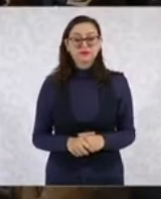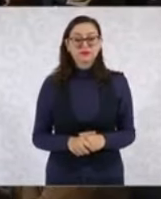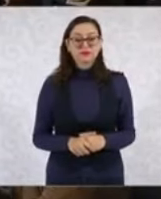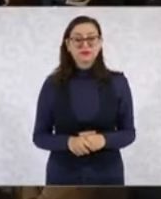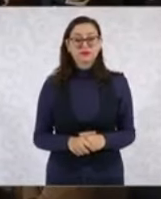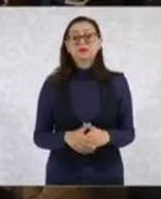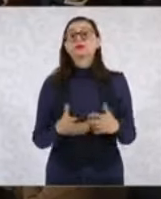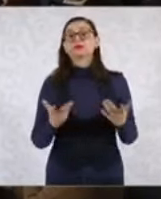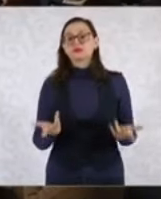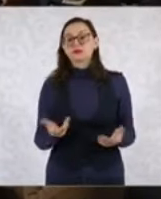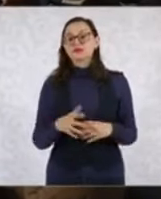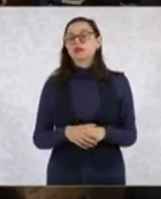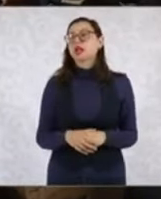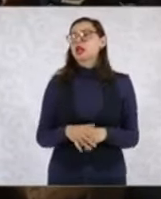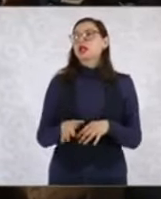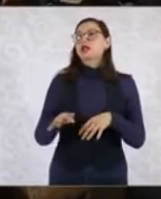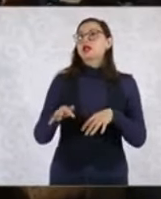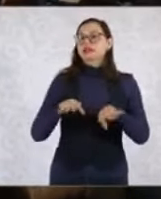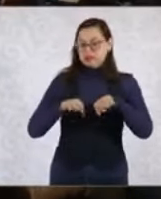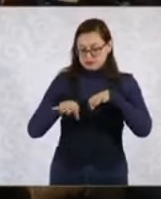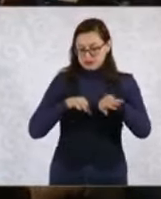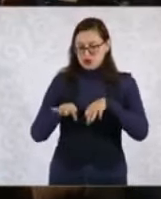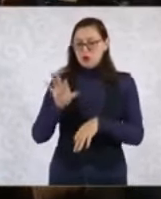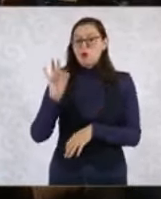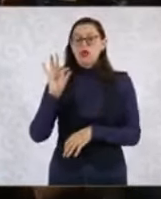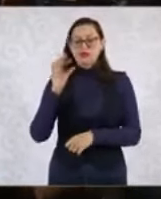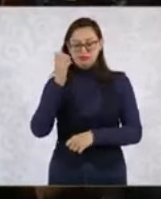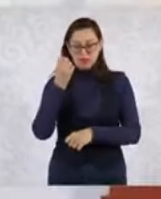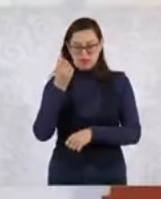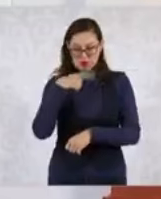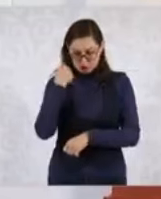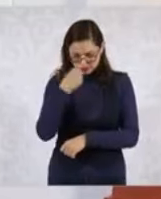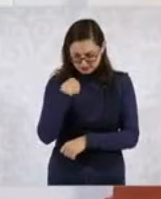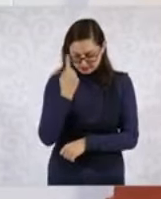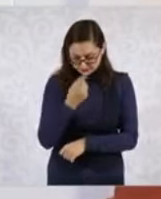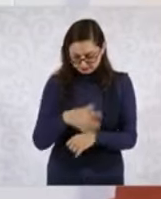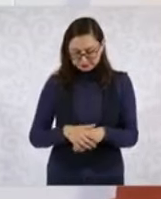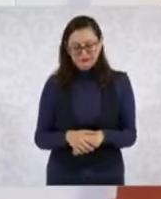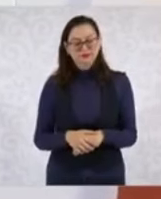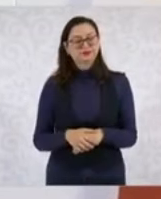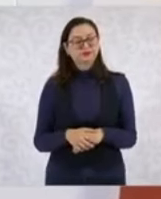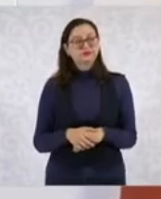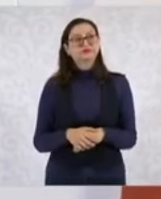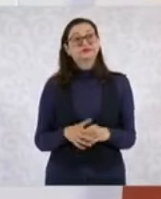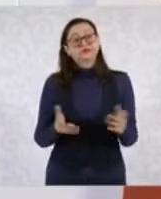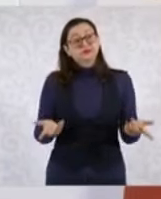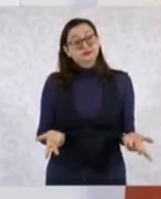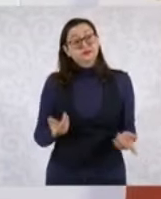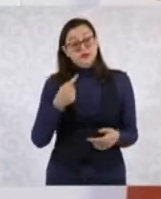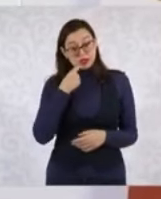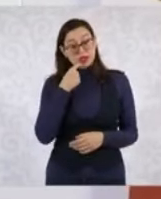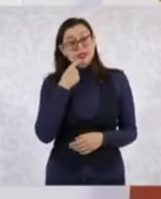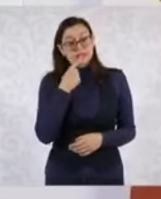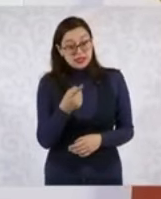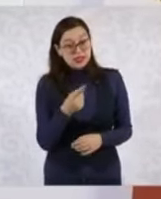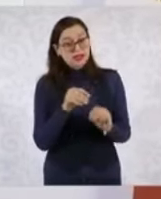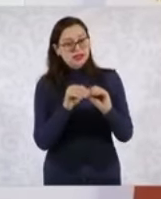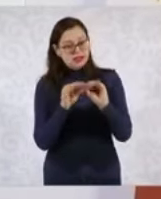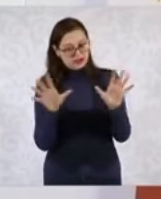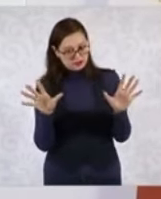Lo de las 40 horas, yo lo dije muy claro, el aumento salarial